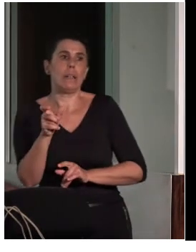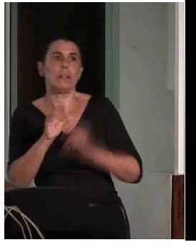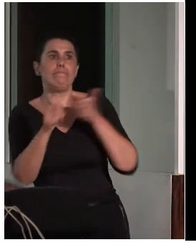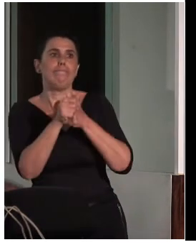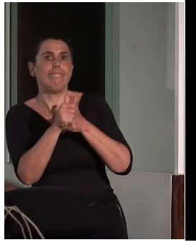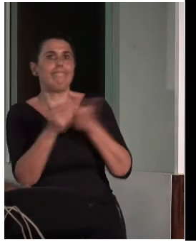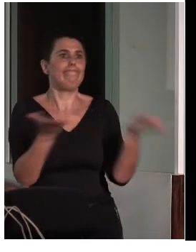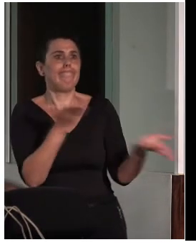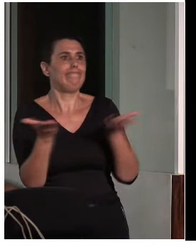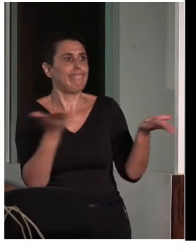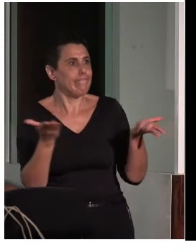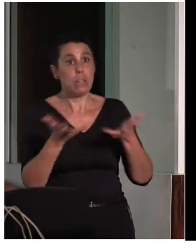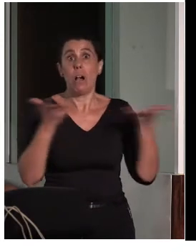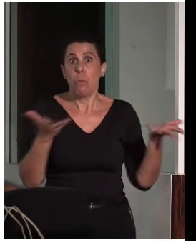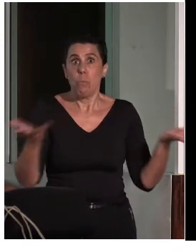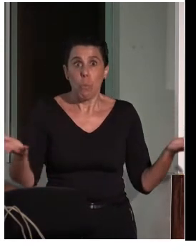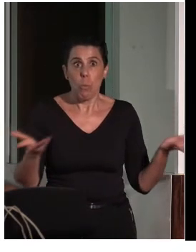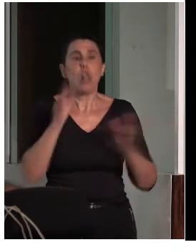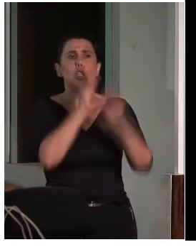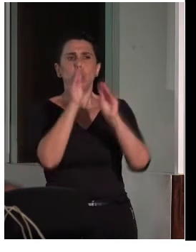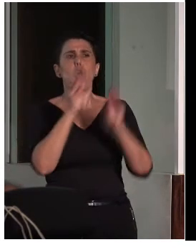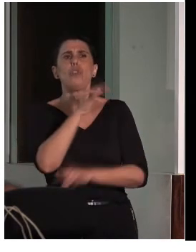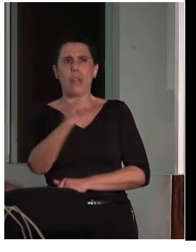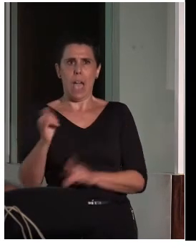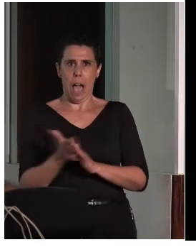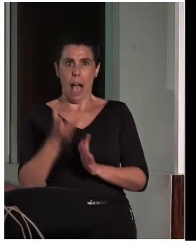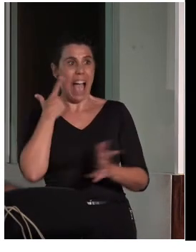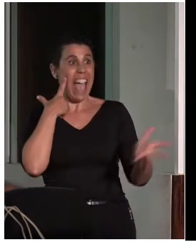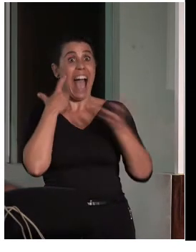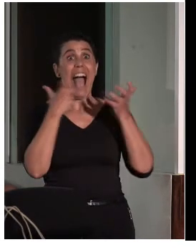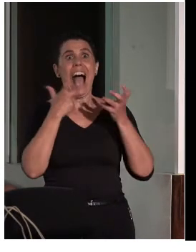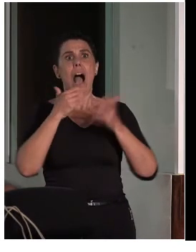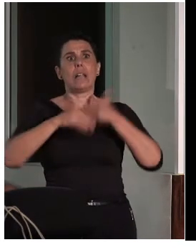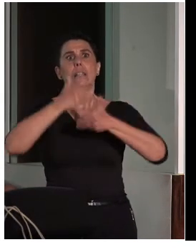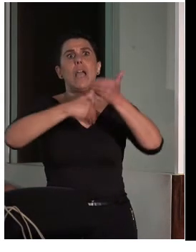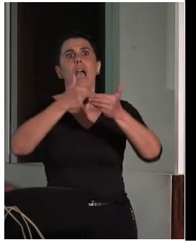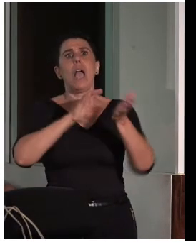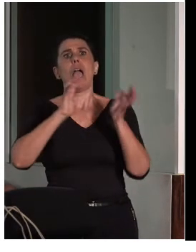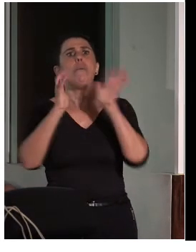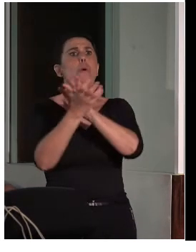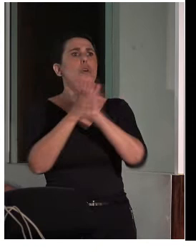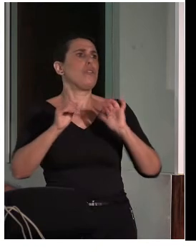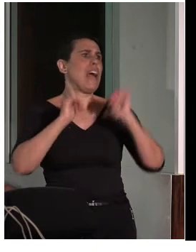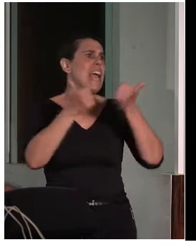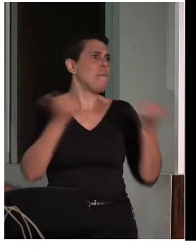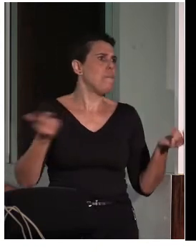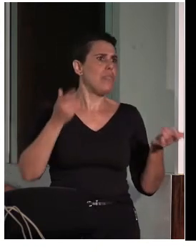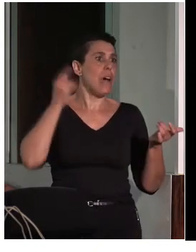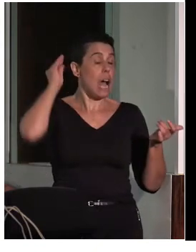El arte ha evolucionado. Una corriente artística podía empezar con románico y acabar en gótico.